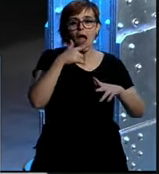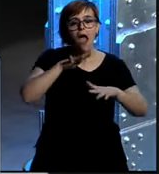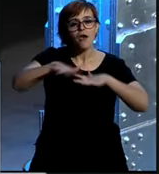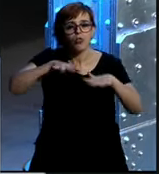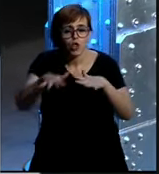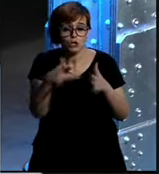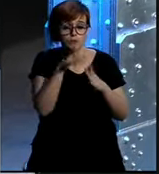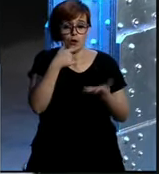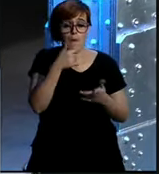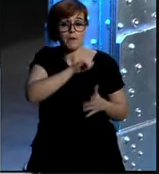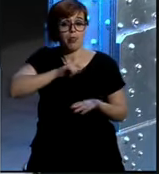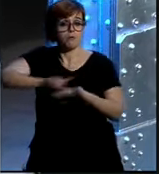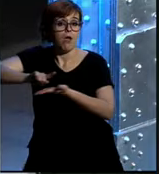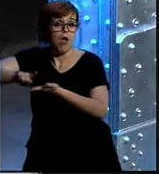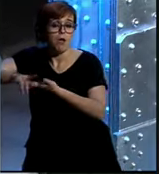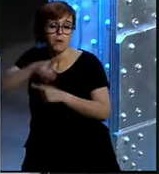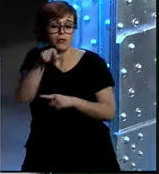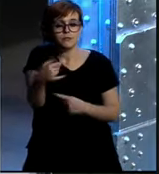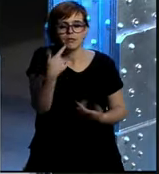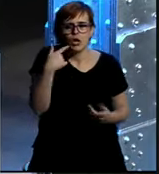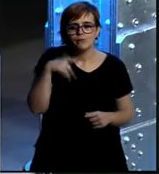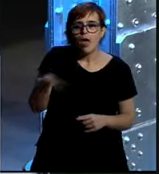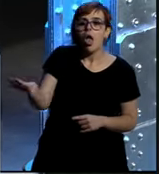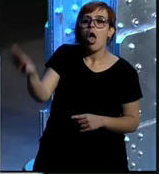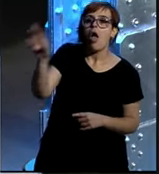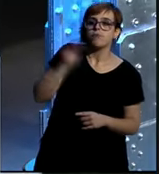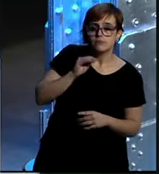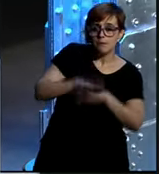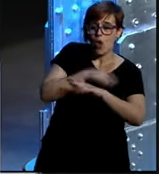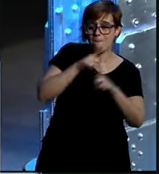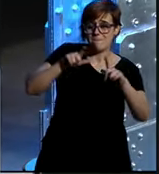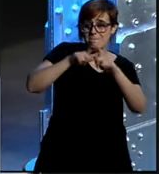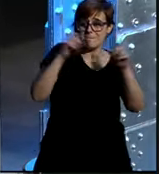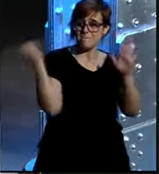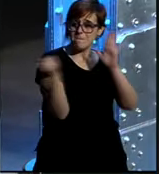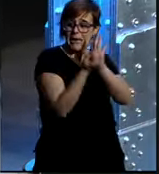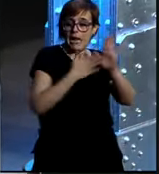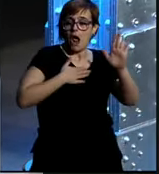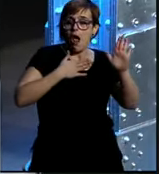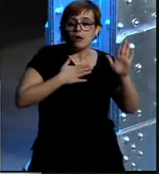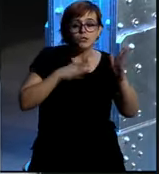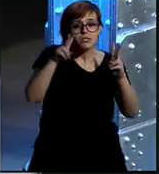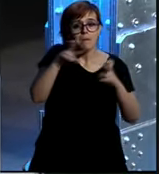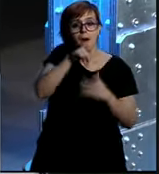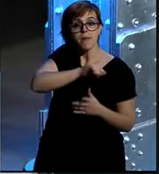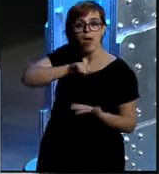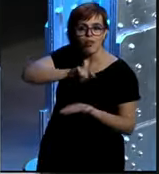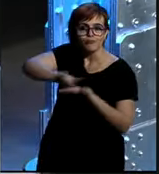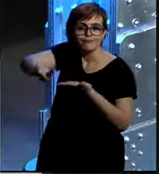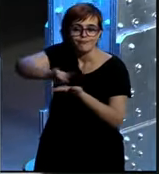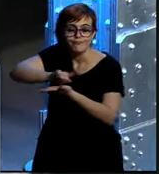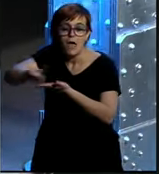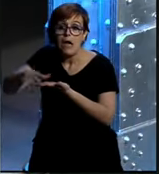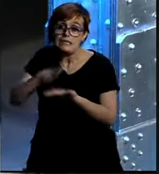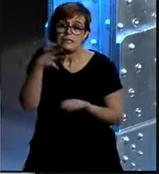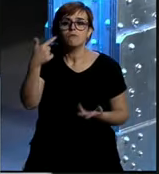entonces para nosotros claro nos sentamos con ellos para entenderlo una vez lo entendimos le dijimos es que para una marca como la nuestra donde mucha parte de nuestra actividad se hacen mensajes privados es